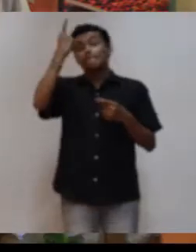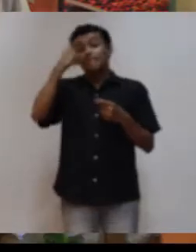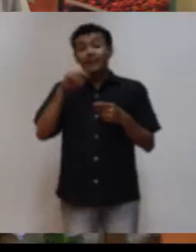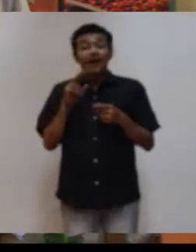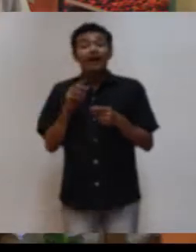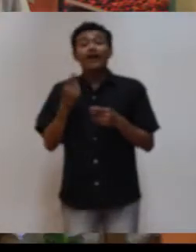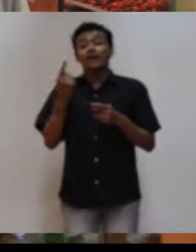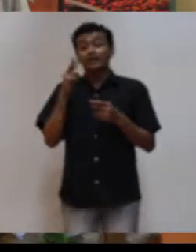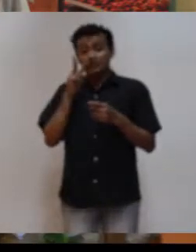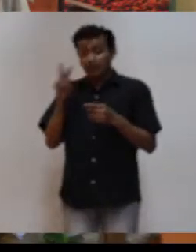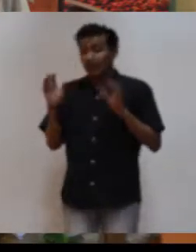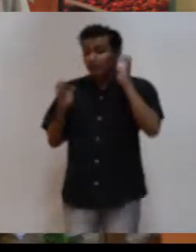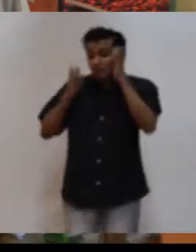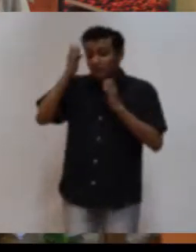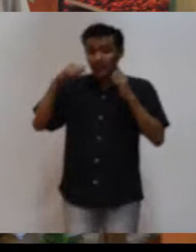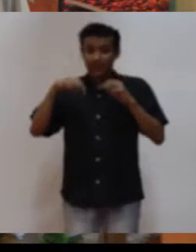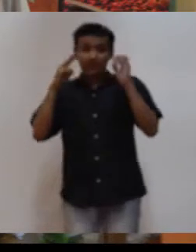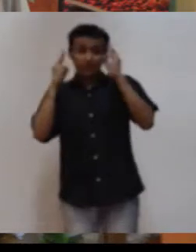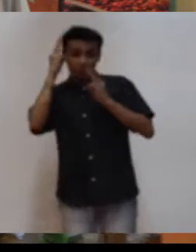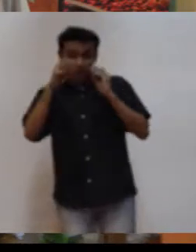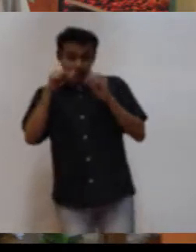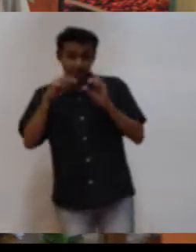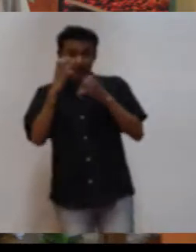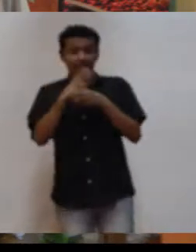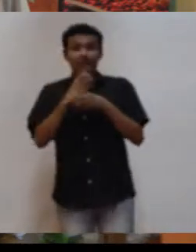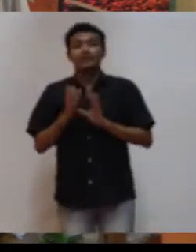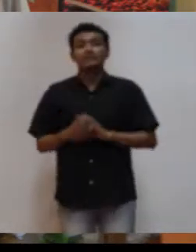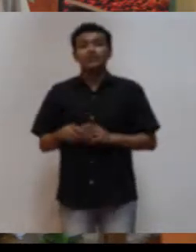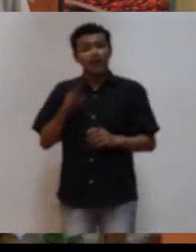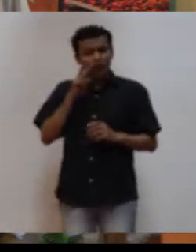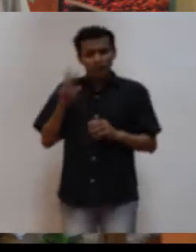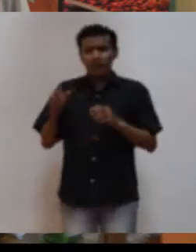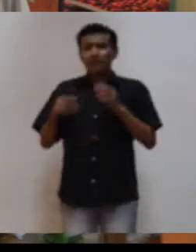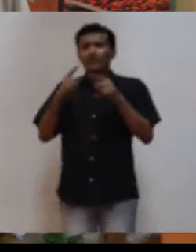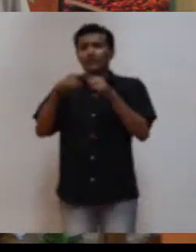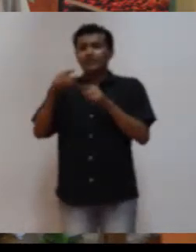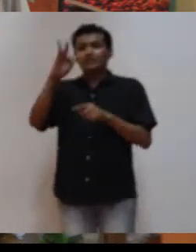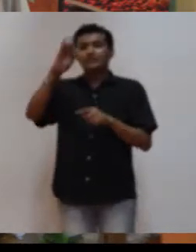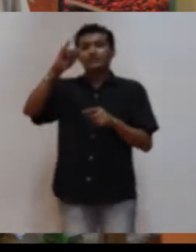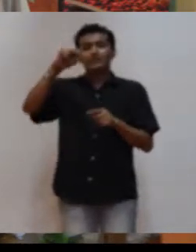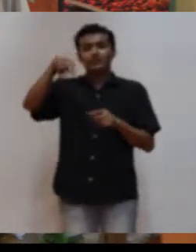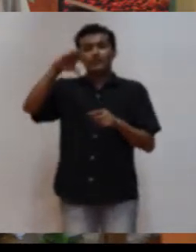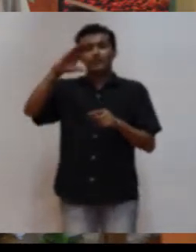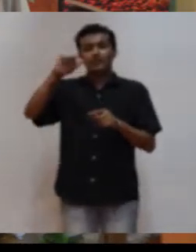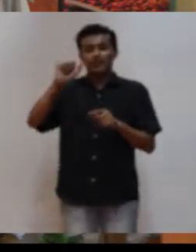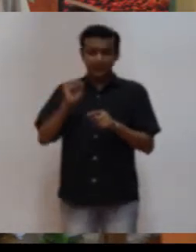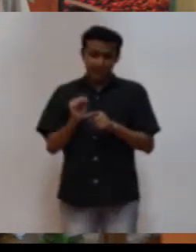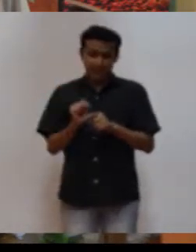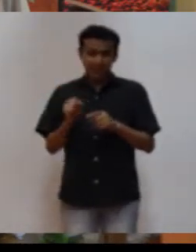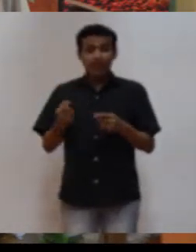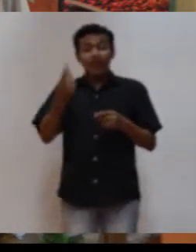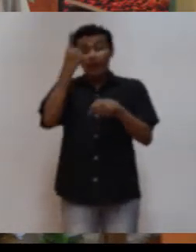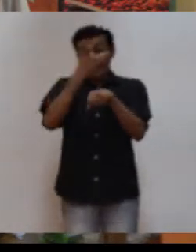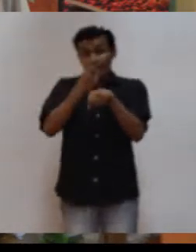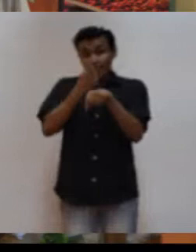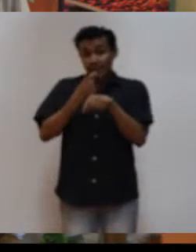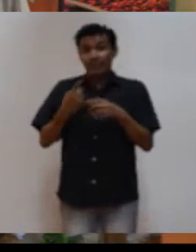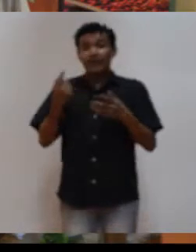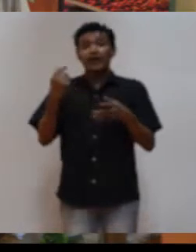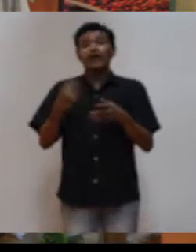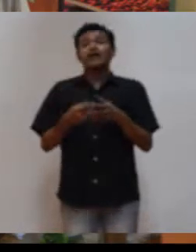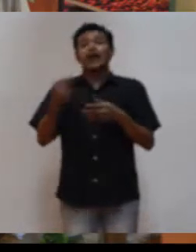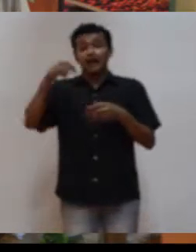Ahora te platicaré de las fincas en Chiapas. La primera región en producción de café en Chiapas es el